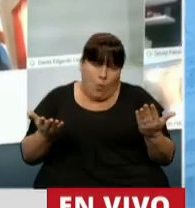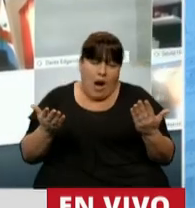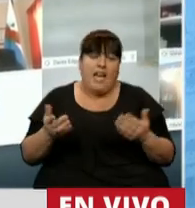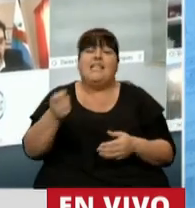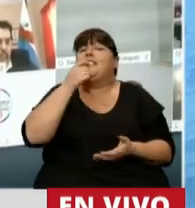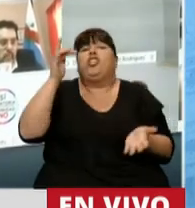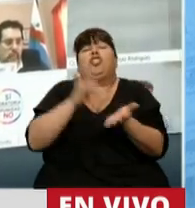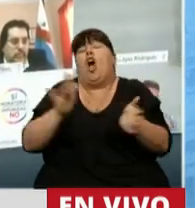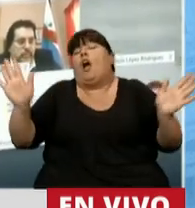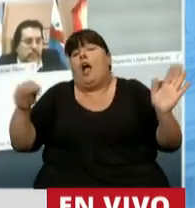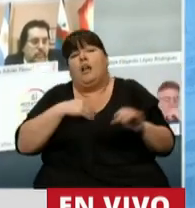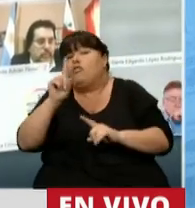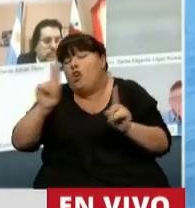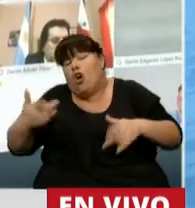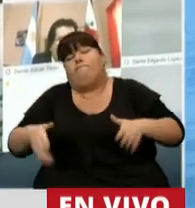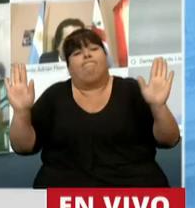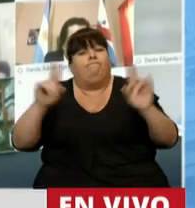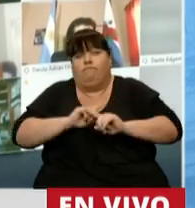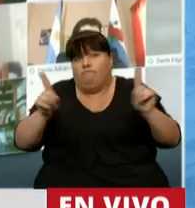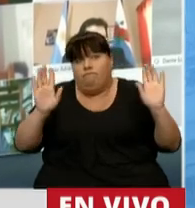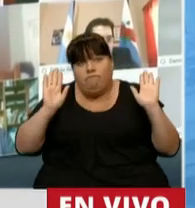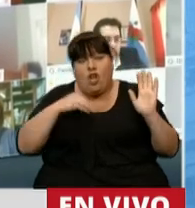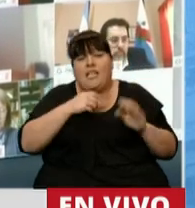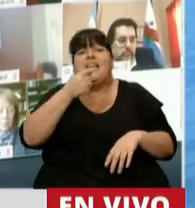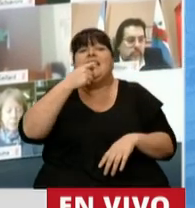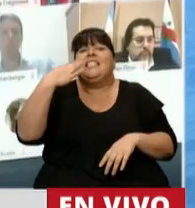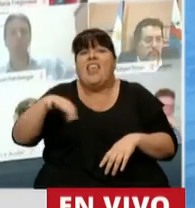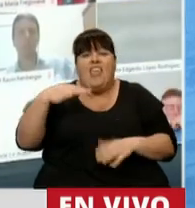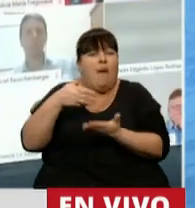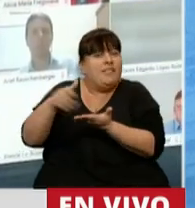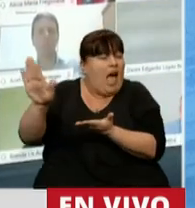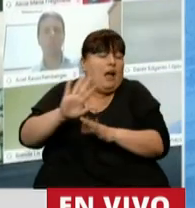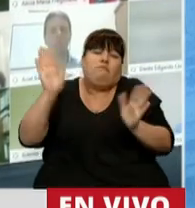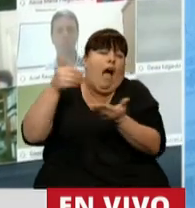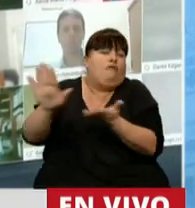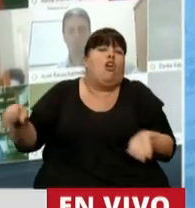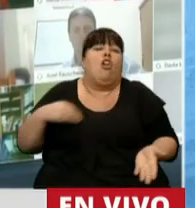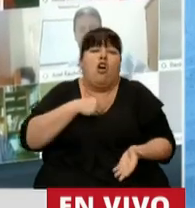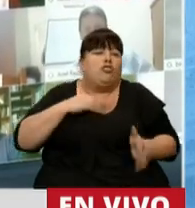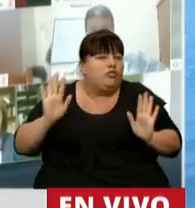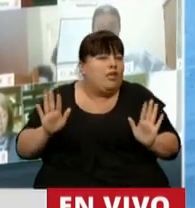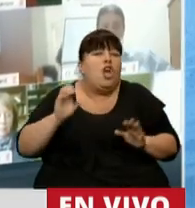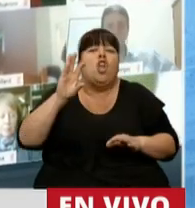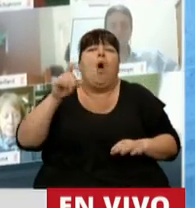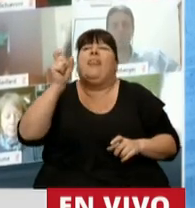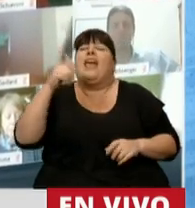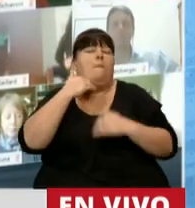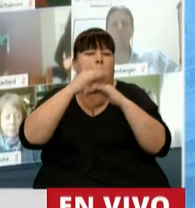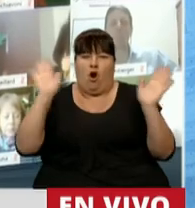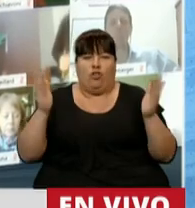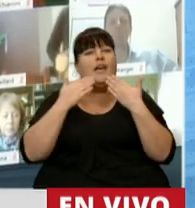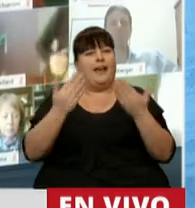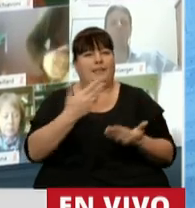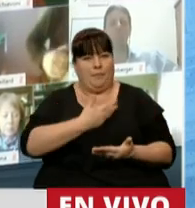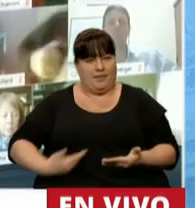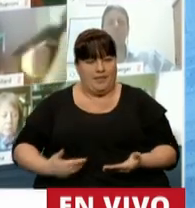el que le toca le toca, al que no le toca no le toca y el que tenga que quedar afuera, que quede afuera, se llame como se llame. Gracias,